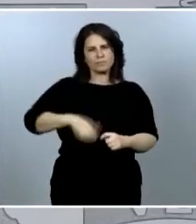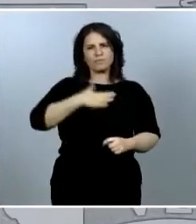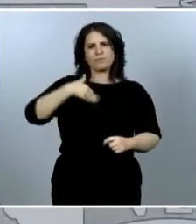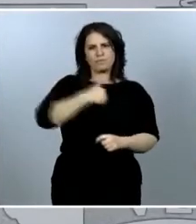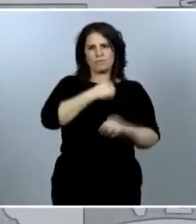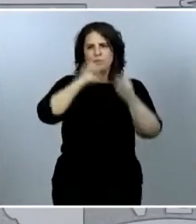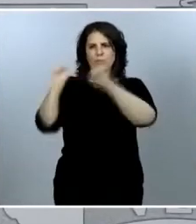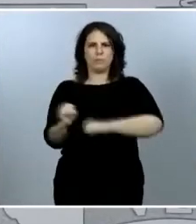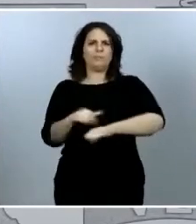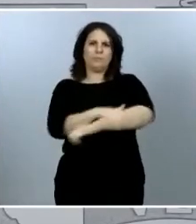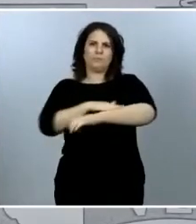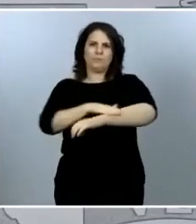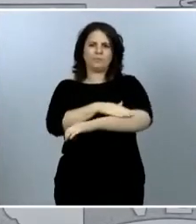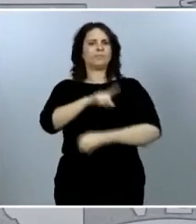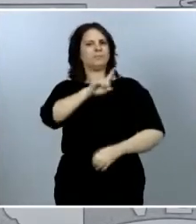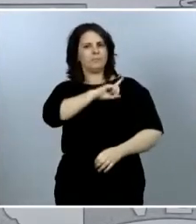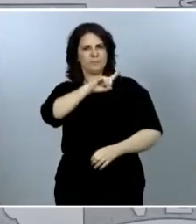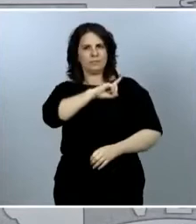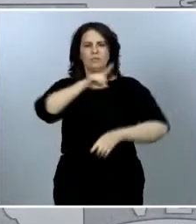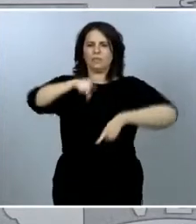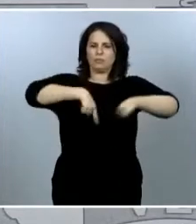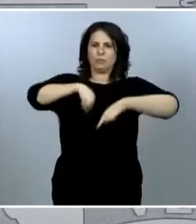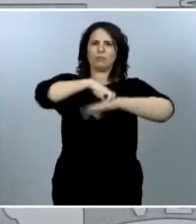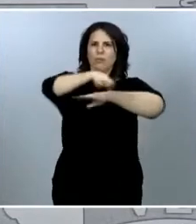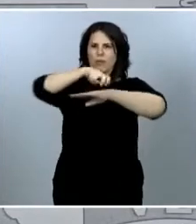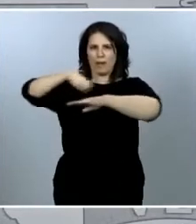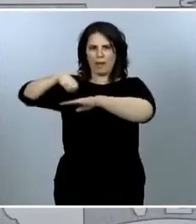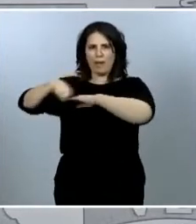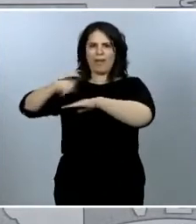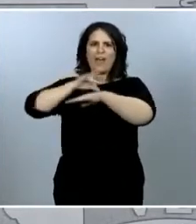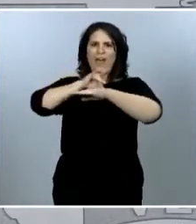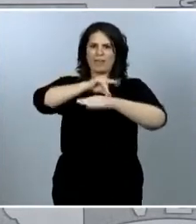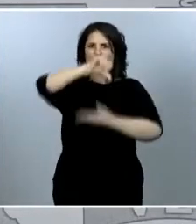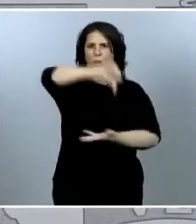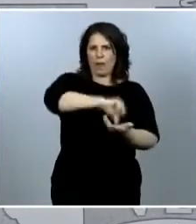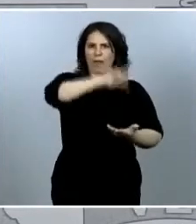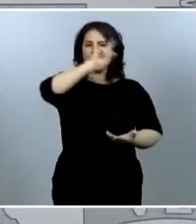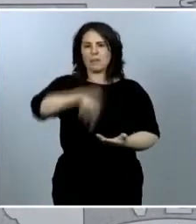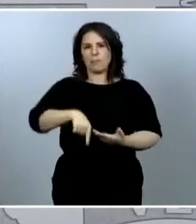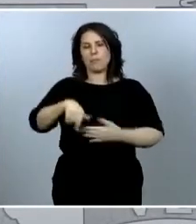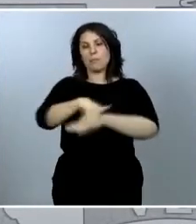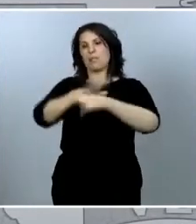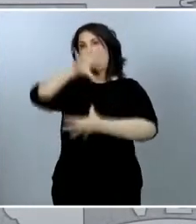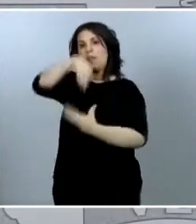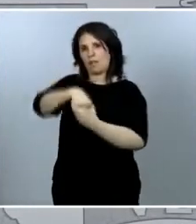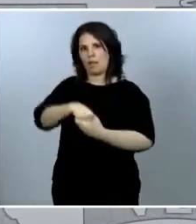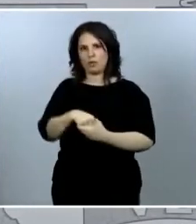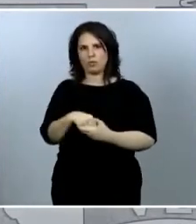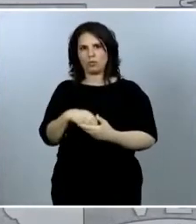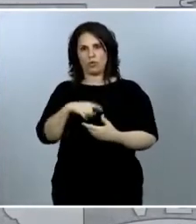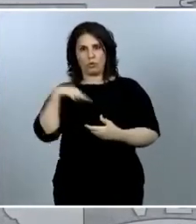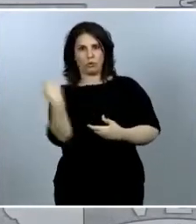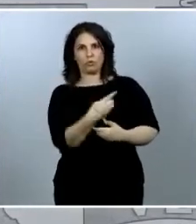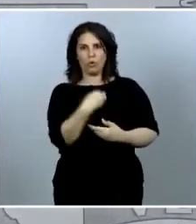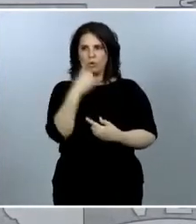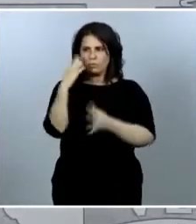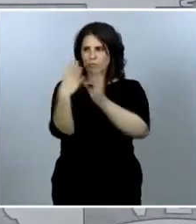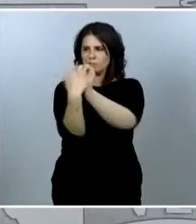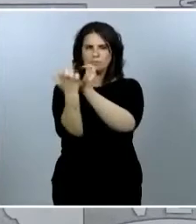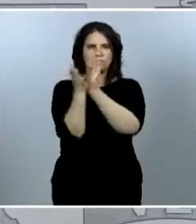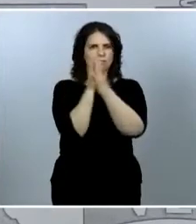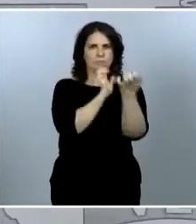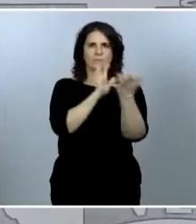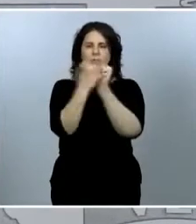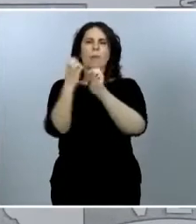de Transportes, Movilidad y Agenda Urbana y el Ministerio del Interior para coordinar las políticas de desplazamientos y